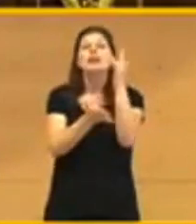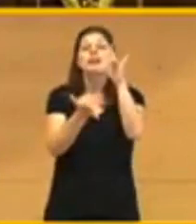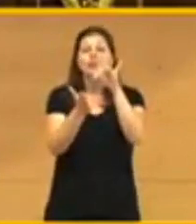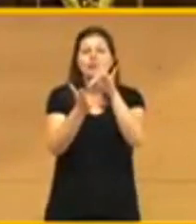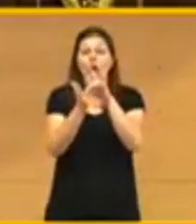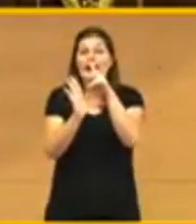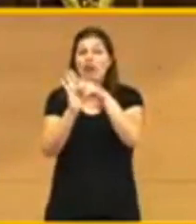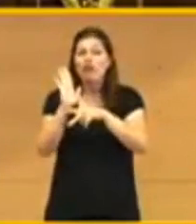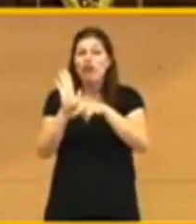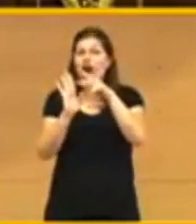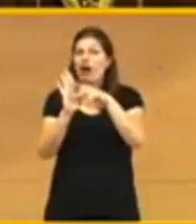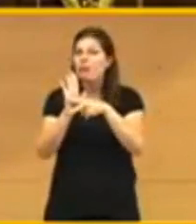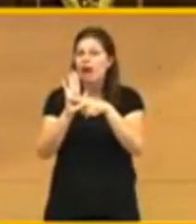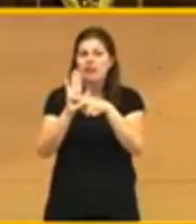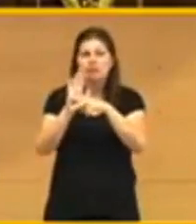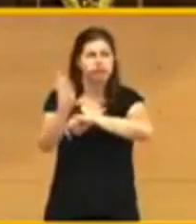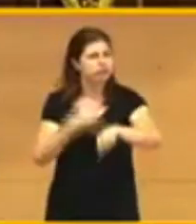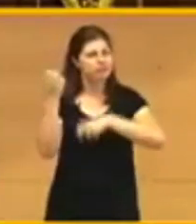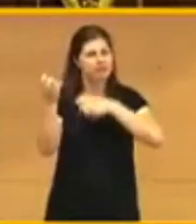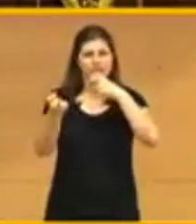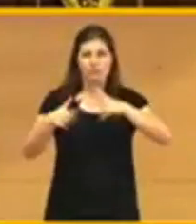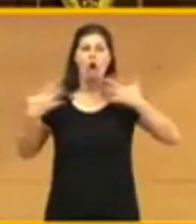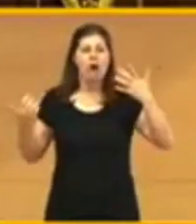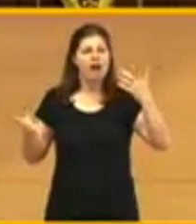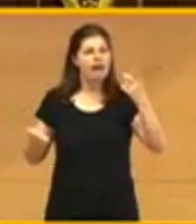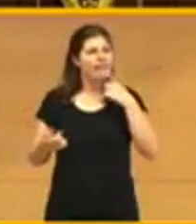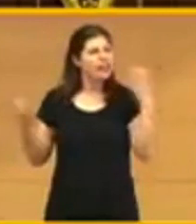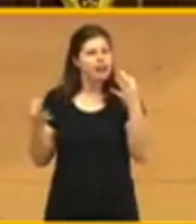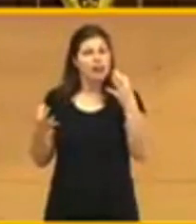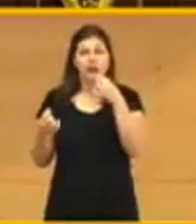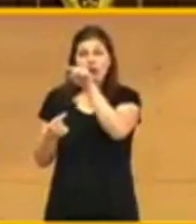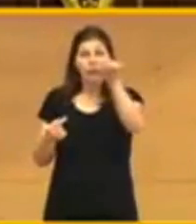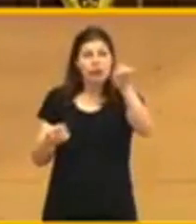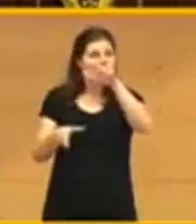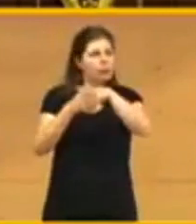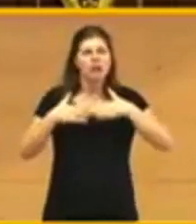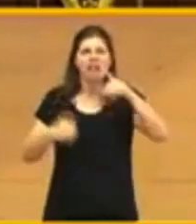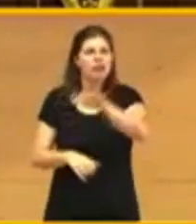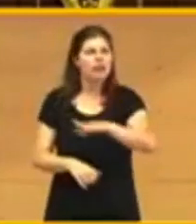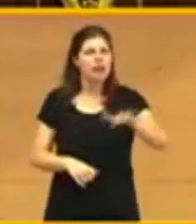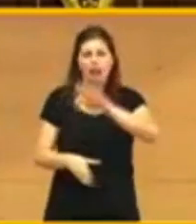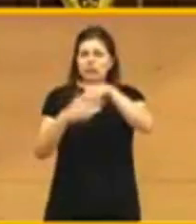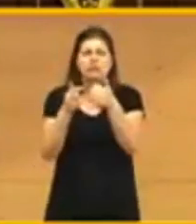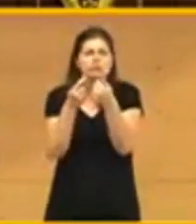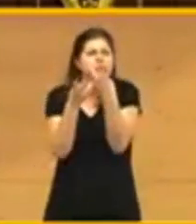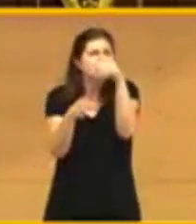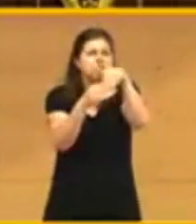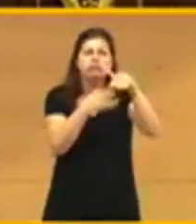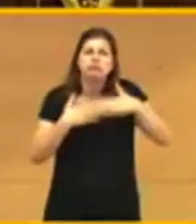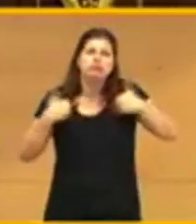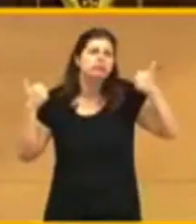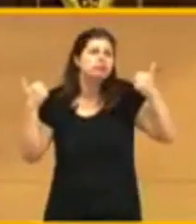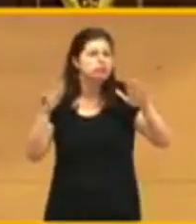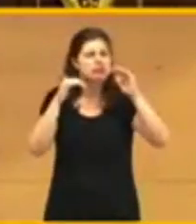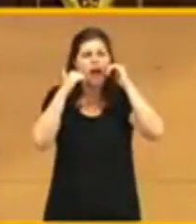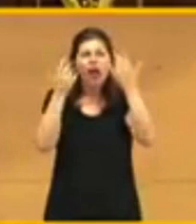inesperada. Dijeron, vote usted donde quiera y cuantas veces le venga en gana. No se preocupe por